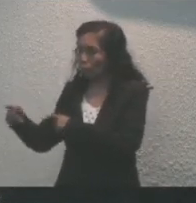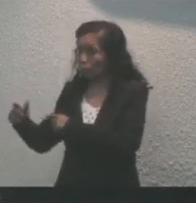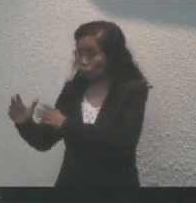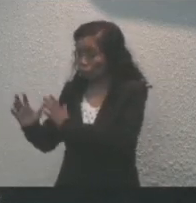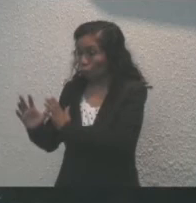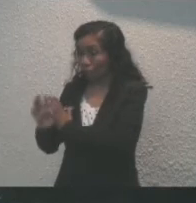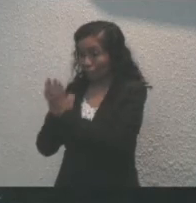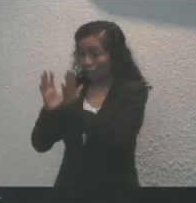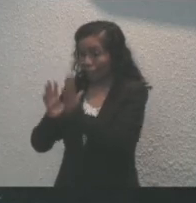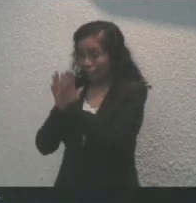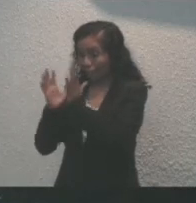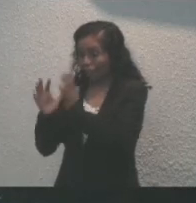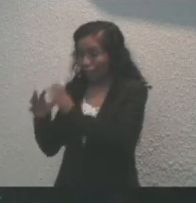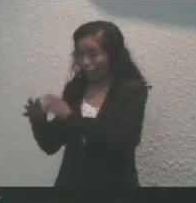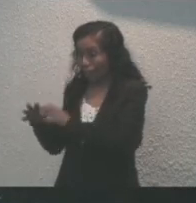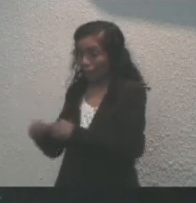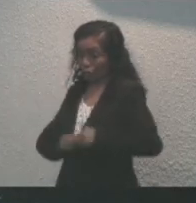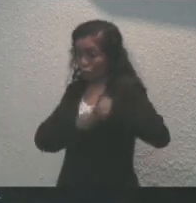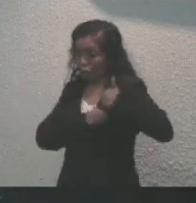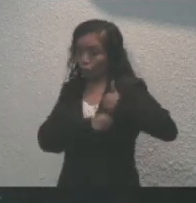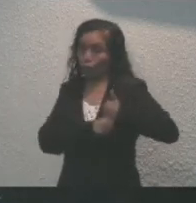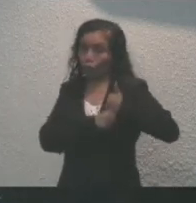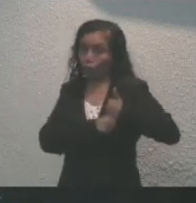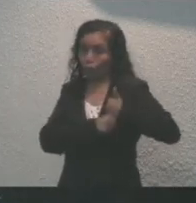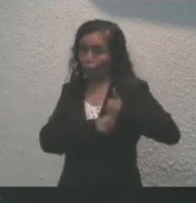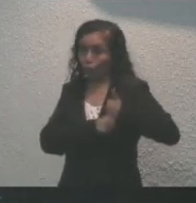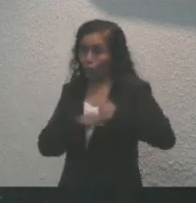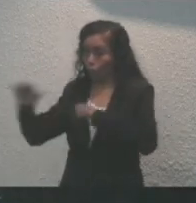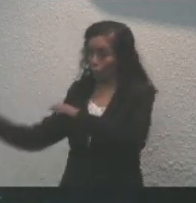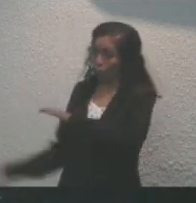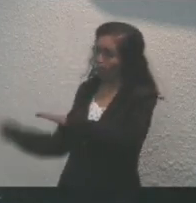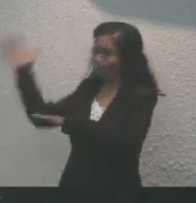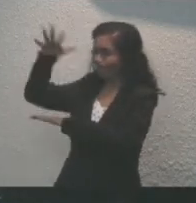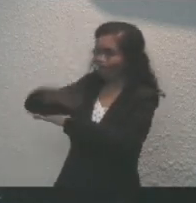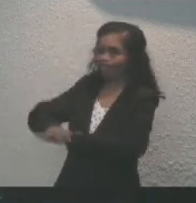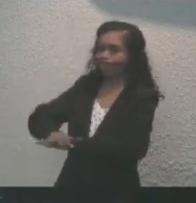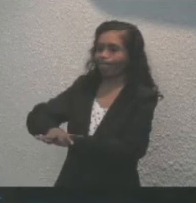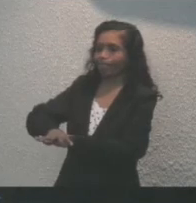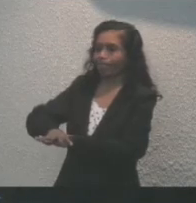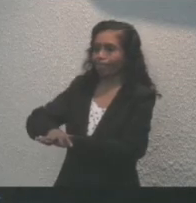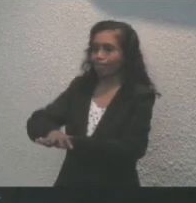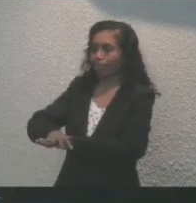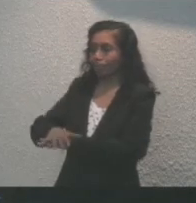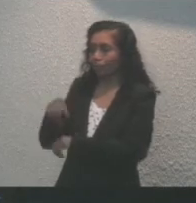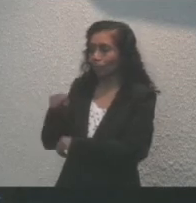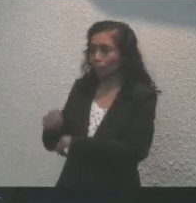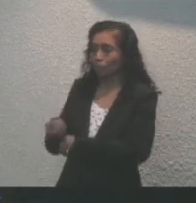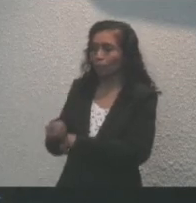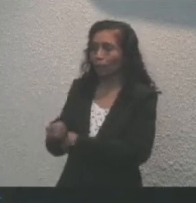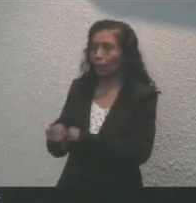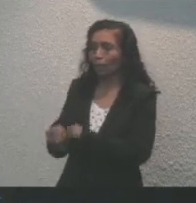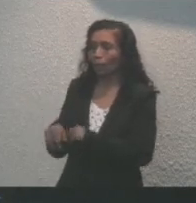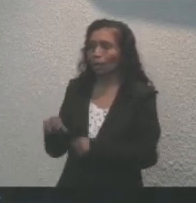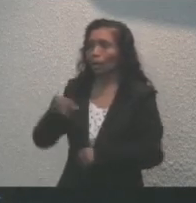para formar un ejército que atacó San Antonio Mugil, donde murió el comandante